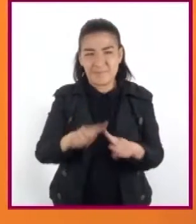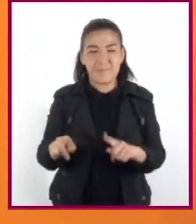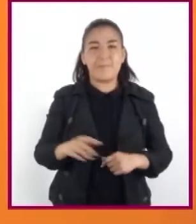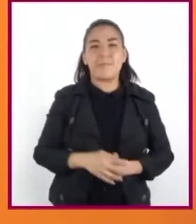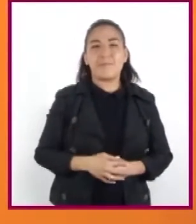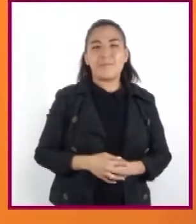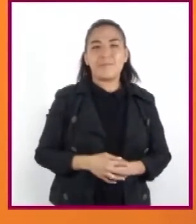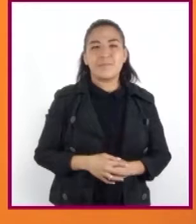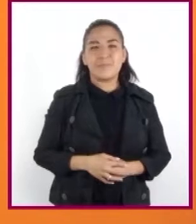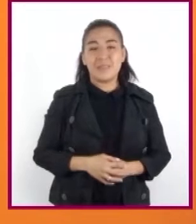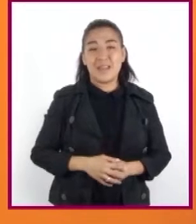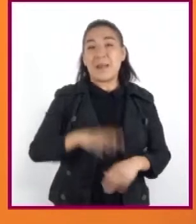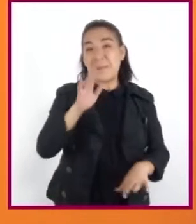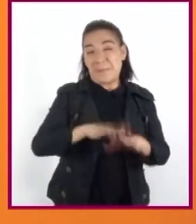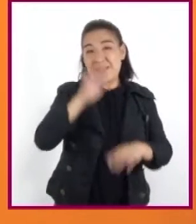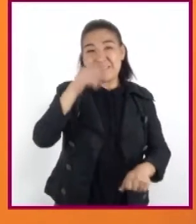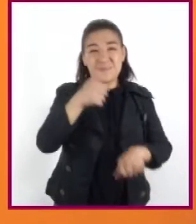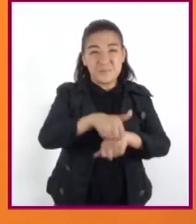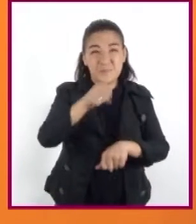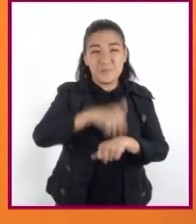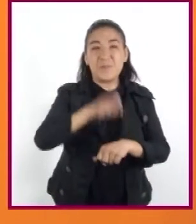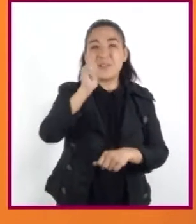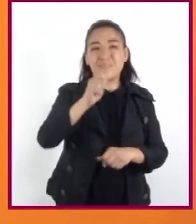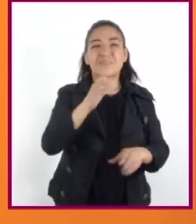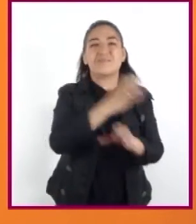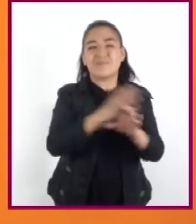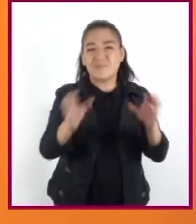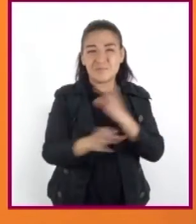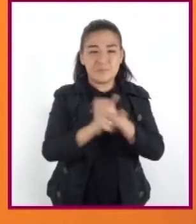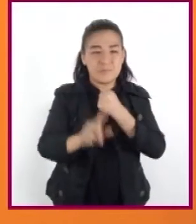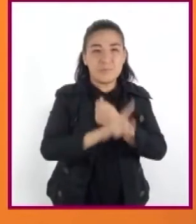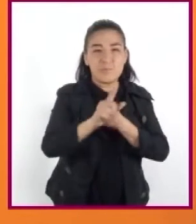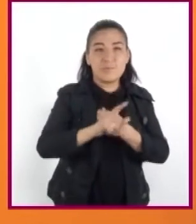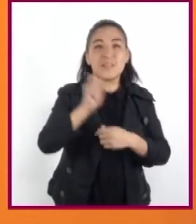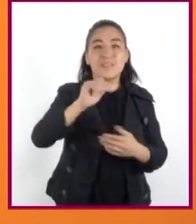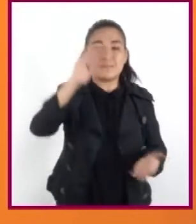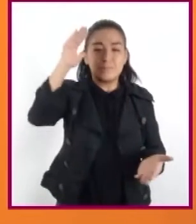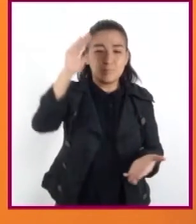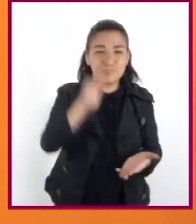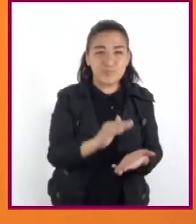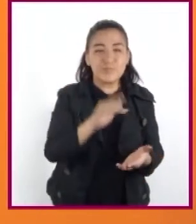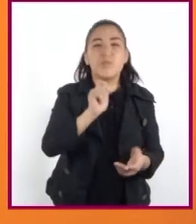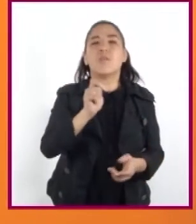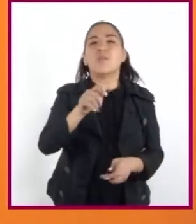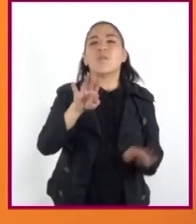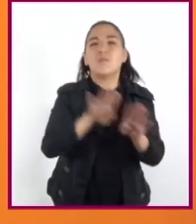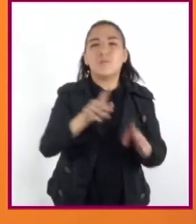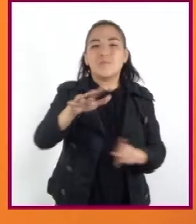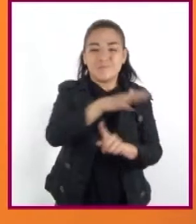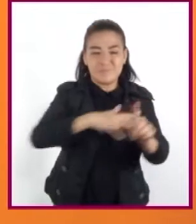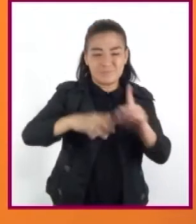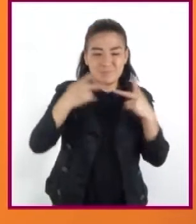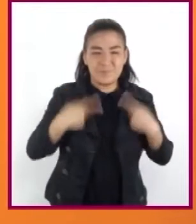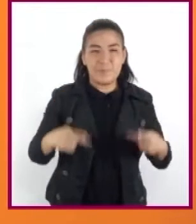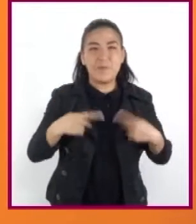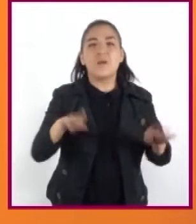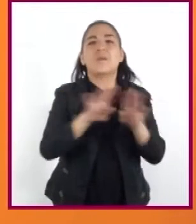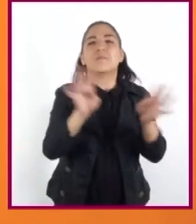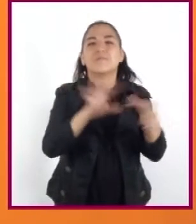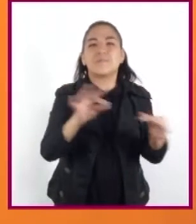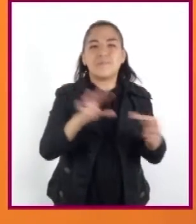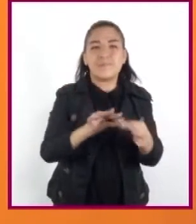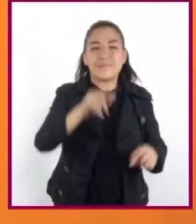En un buen número de casos, el bajo nivel de desarrollo de una sociedad puede explicarse como el resultado de sus relaciones